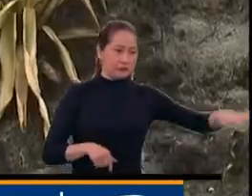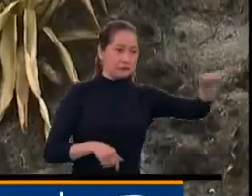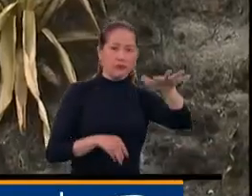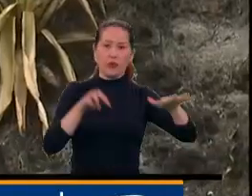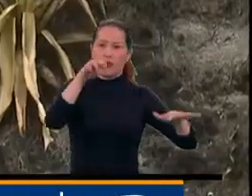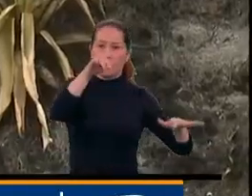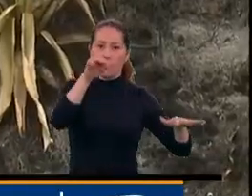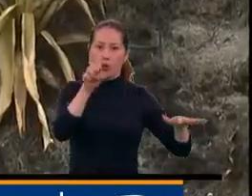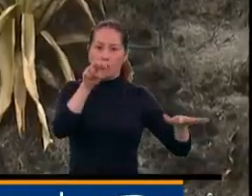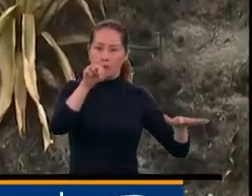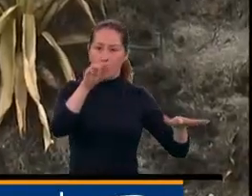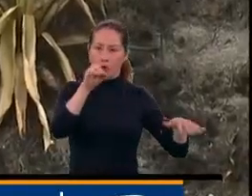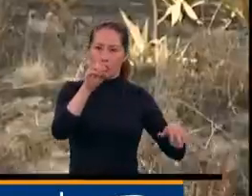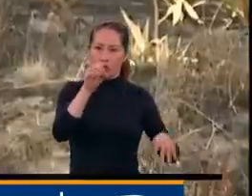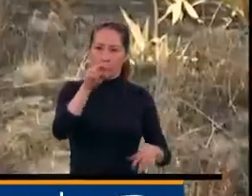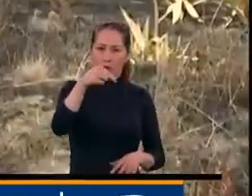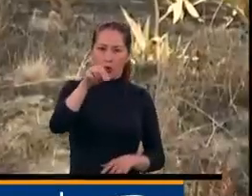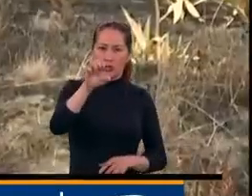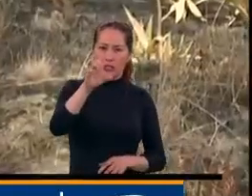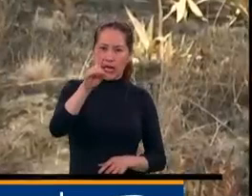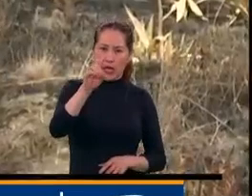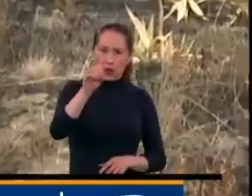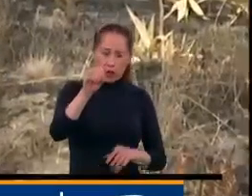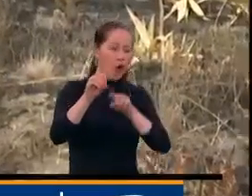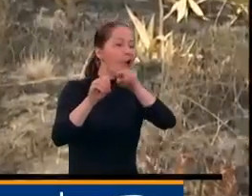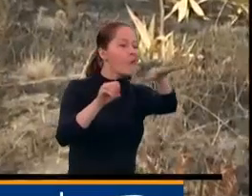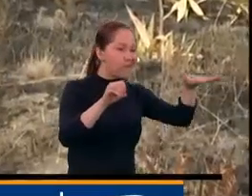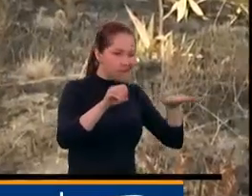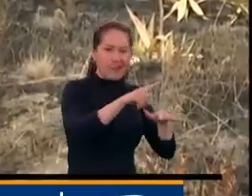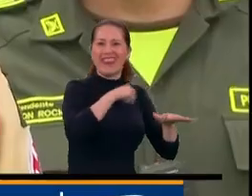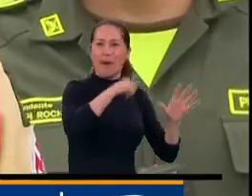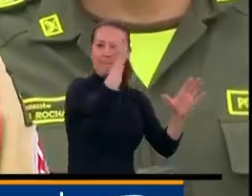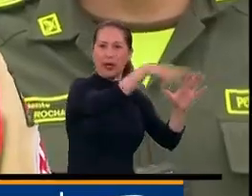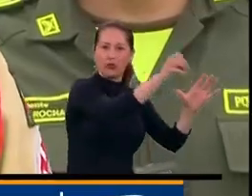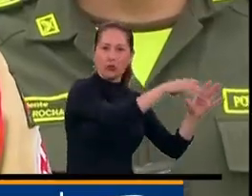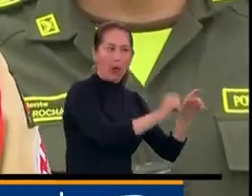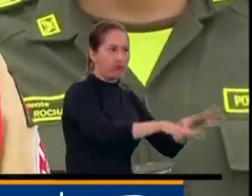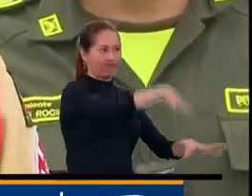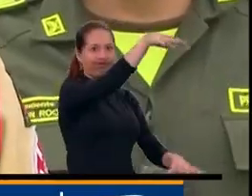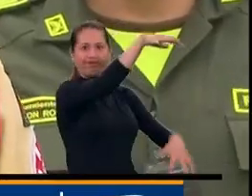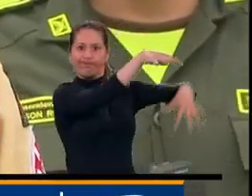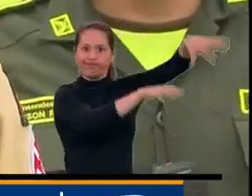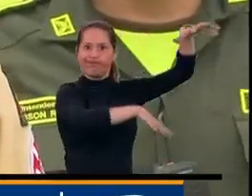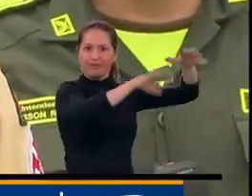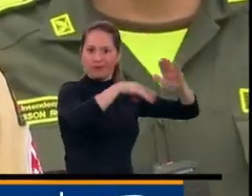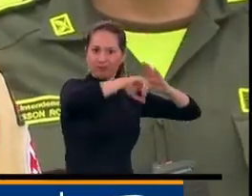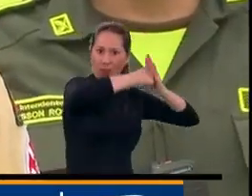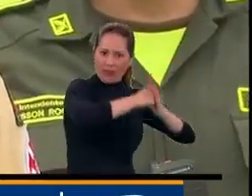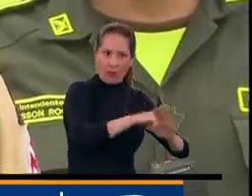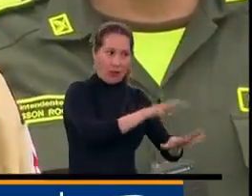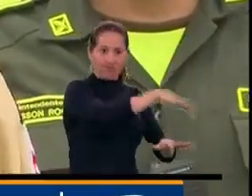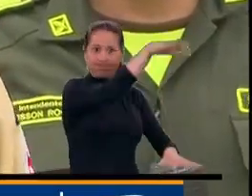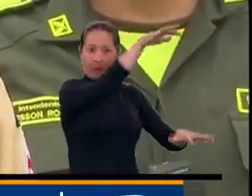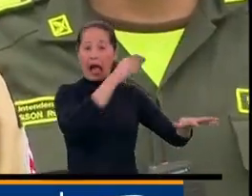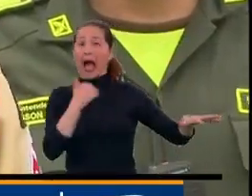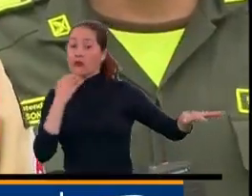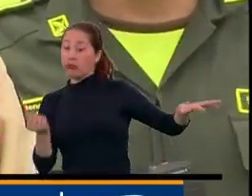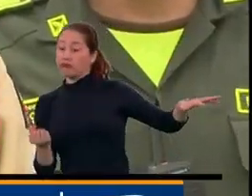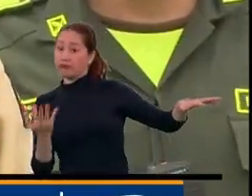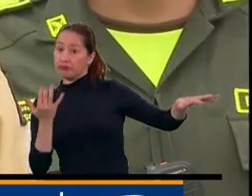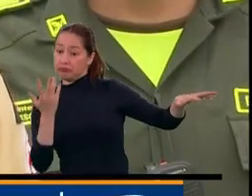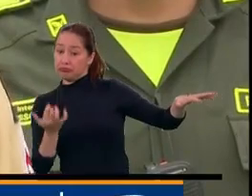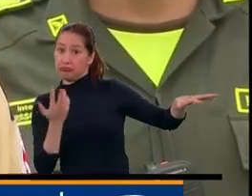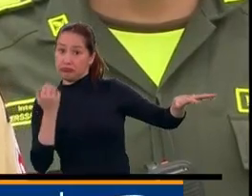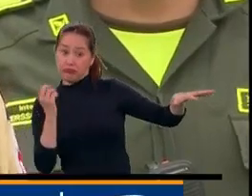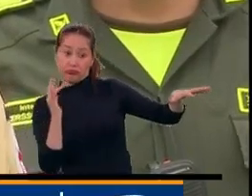viento y las condiciones climáticas aumentan el riesgo. Ya que si llega a este relleno sanitario vamos a tener situaciones complejas, teniendo en cuenta que allí